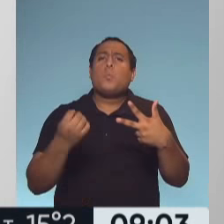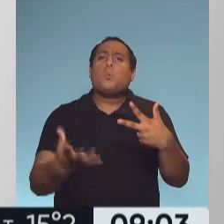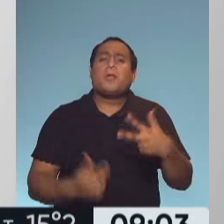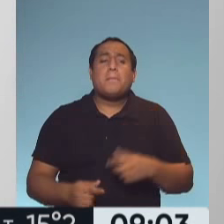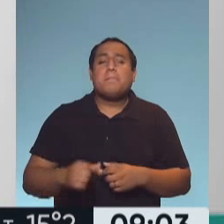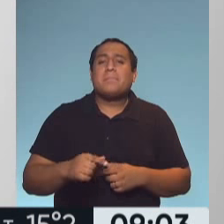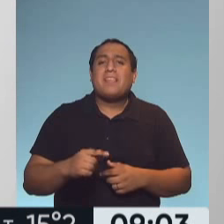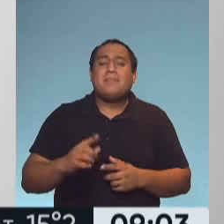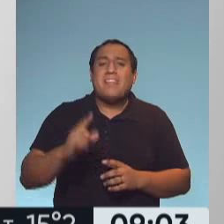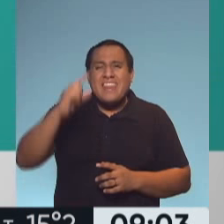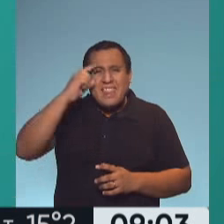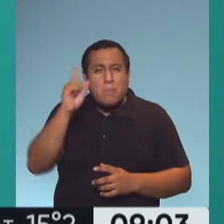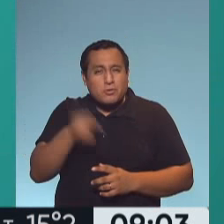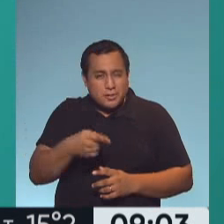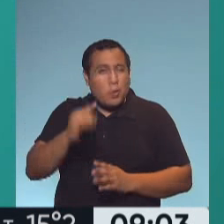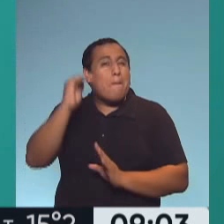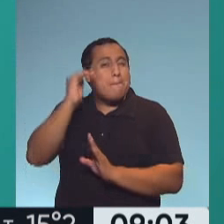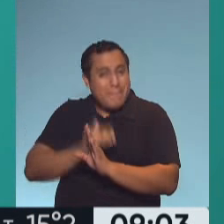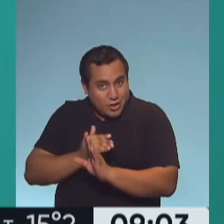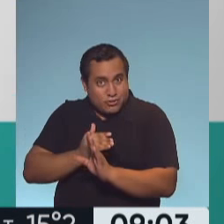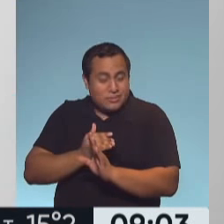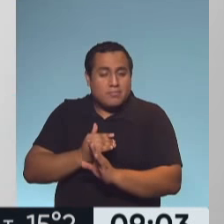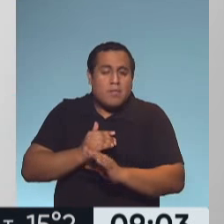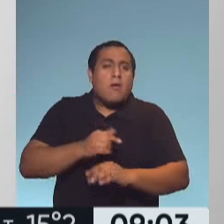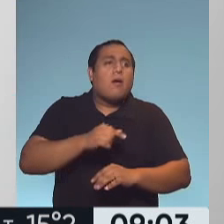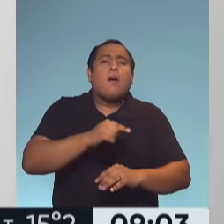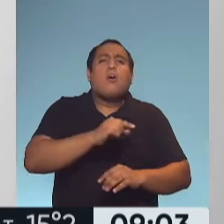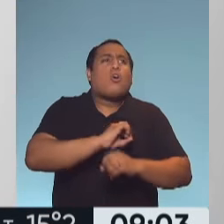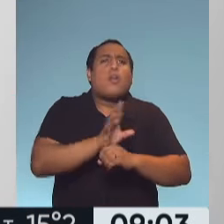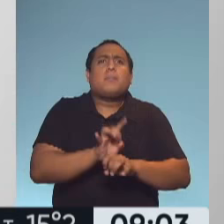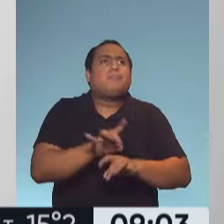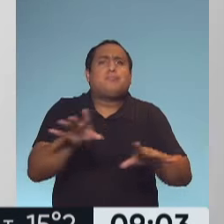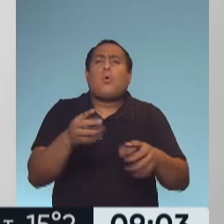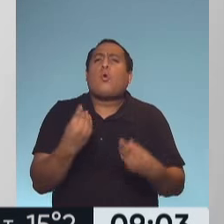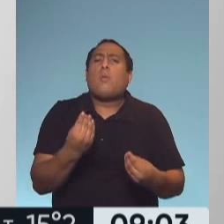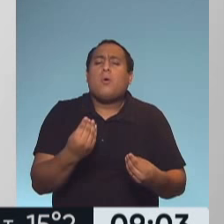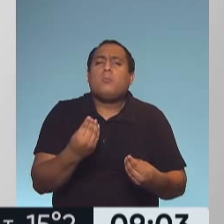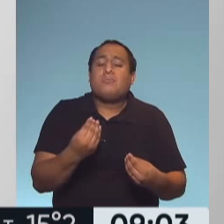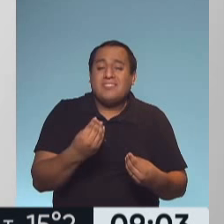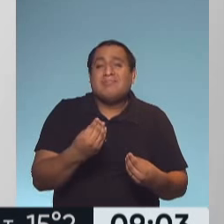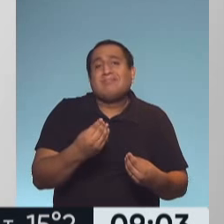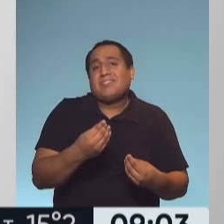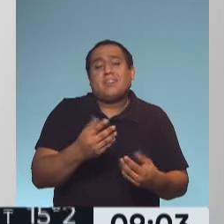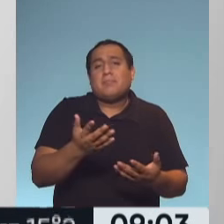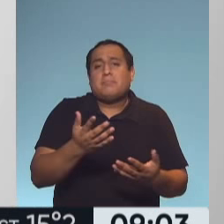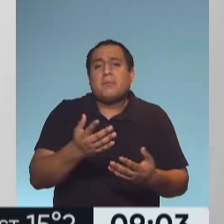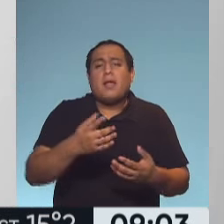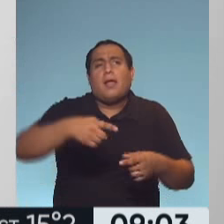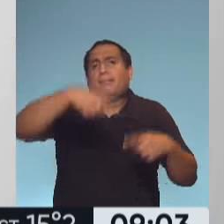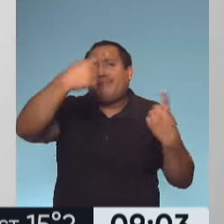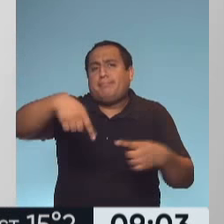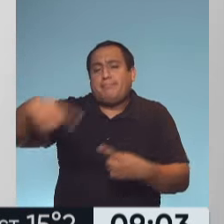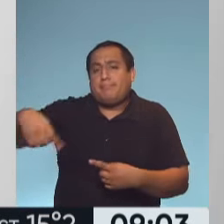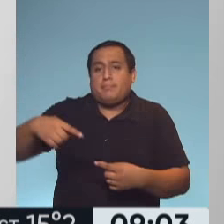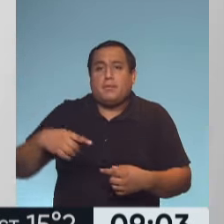del 10% de los casos de los contagios se pueden atribuir a cosas diferentes que la